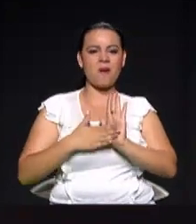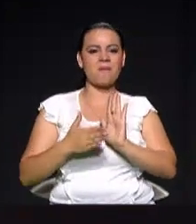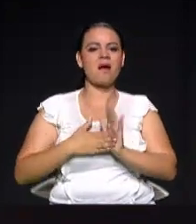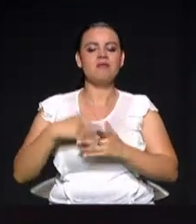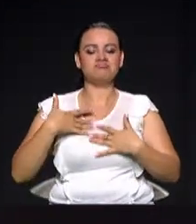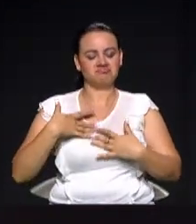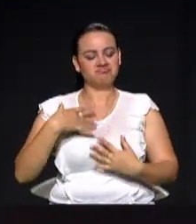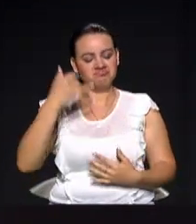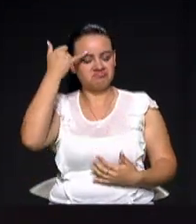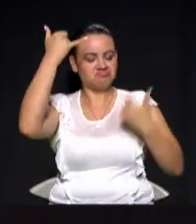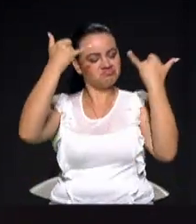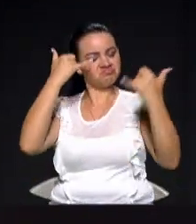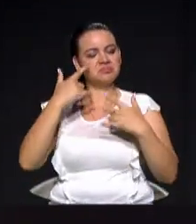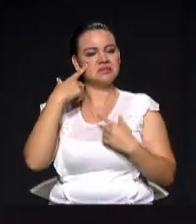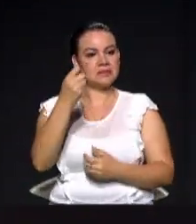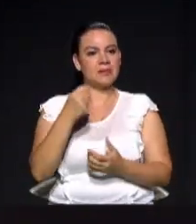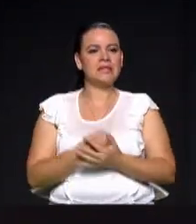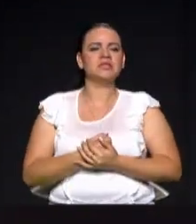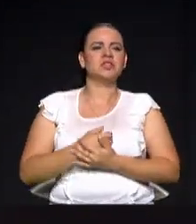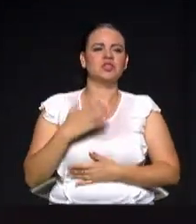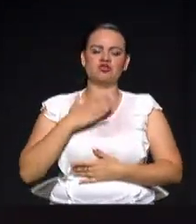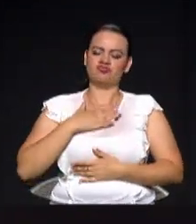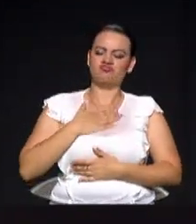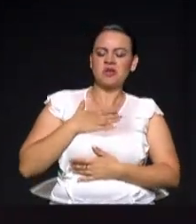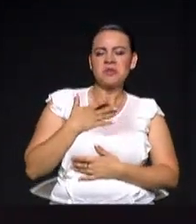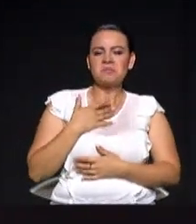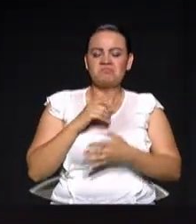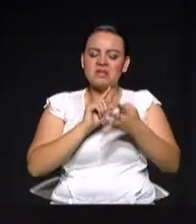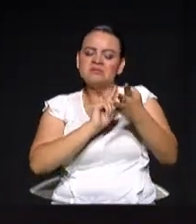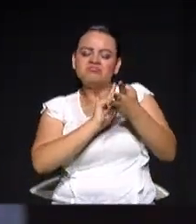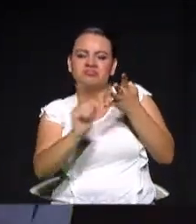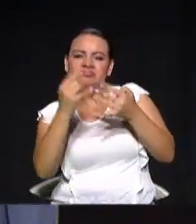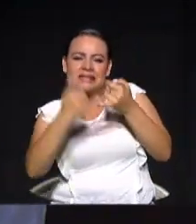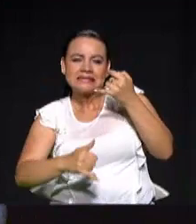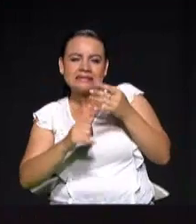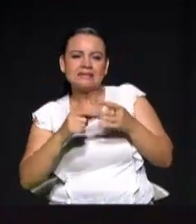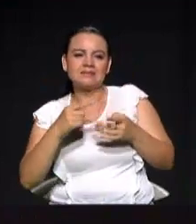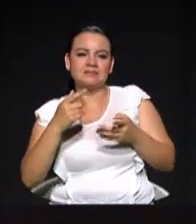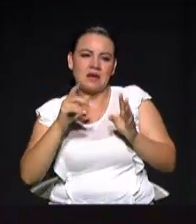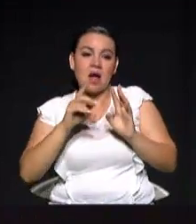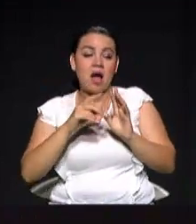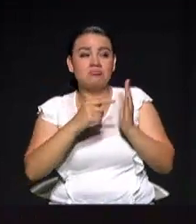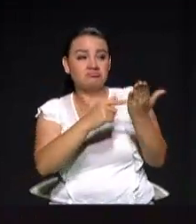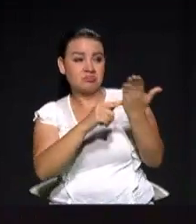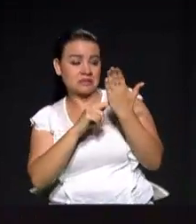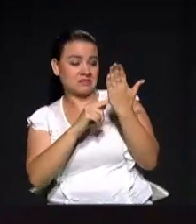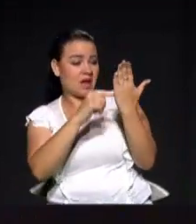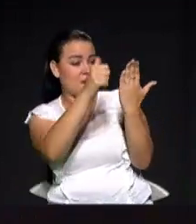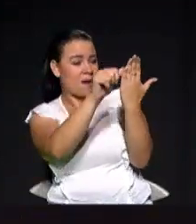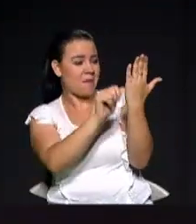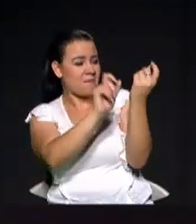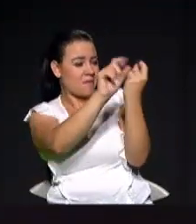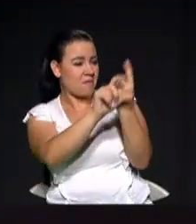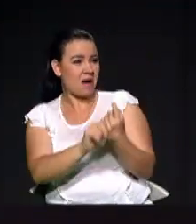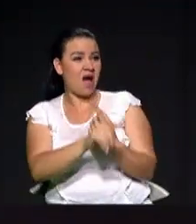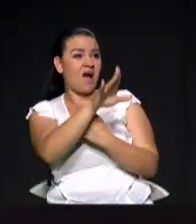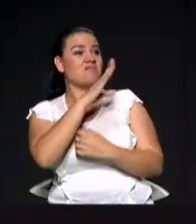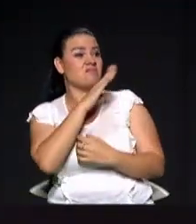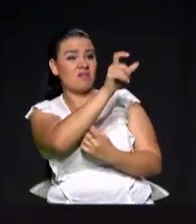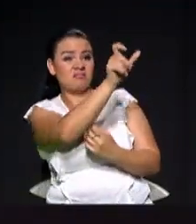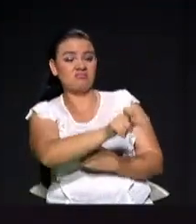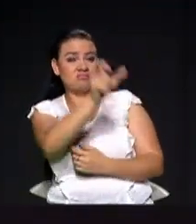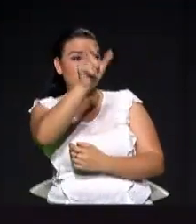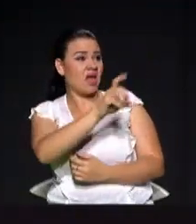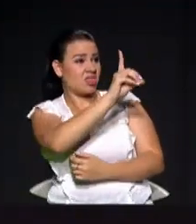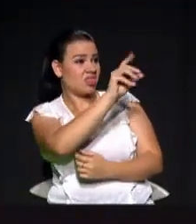venido durante estas últimas semanas presentar una serie de resultados donde nos quieren decir que hay dos personas no más, que está Daniel Quintero y que está Alfredo Ramos,